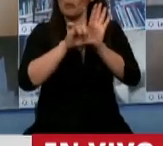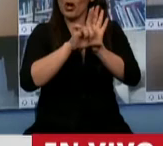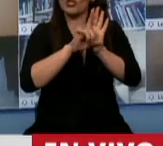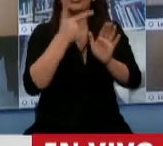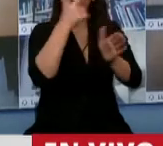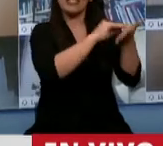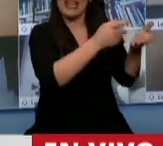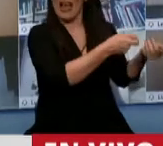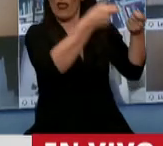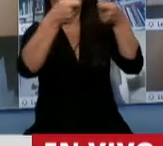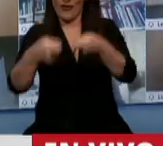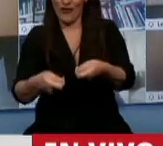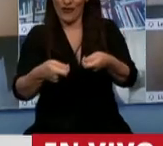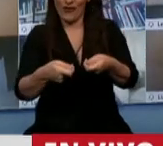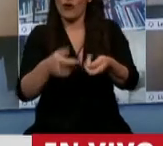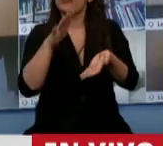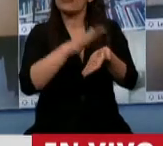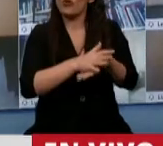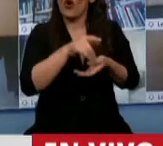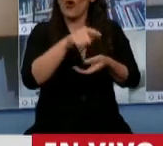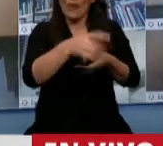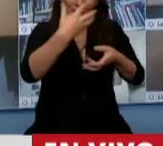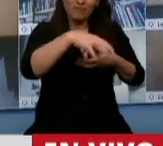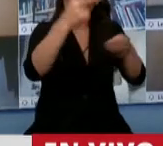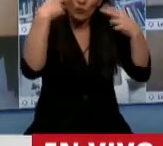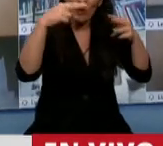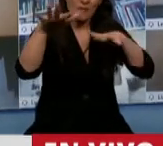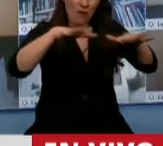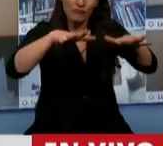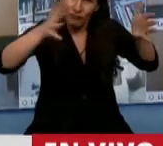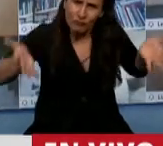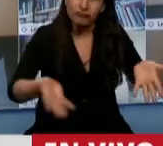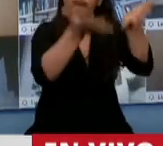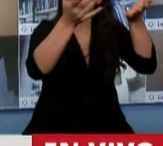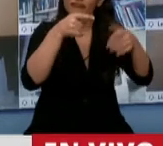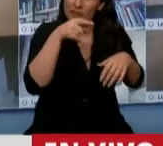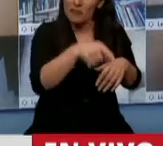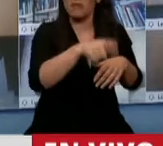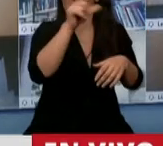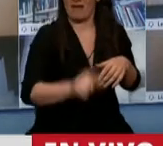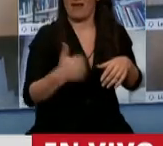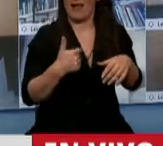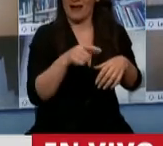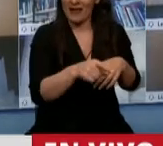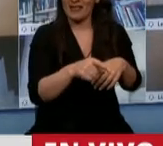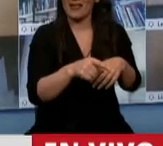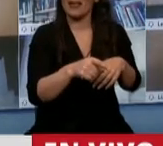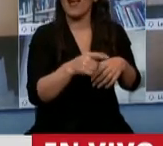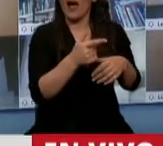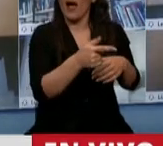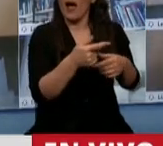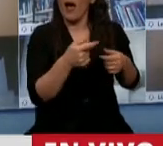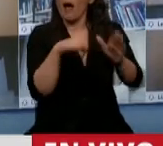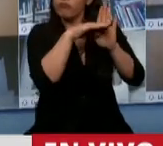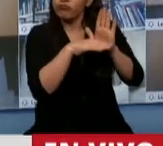Senado de Sostenimiento y de Reactivación Productiva de la Actividad Turística Nacional está ofreciendo